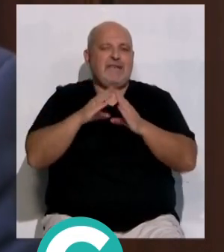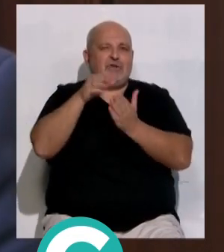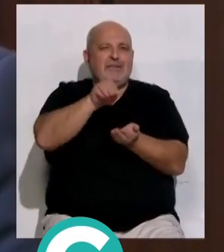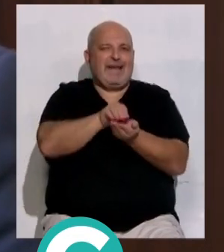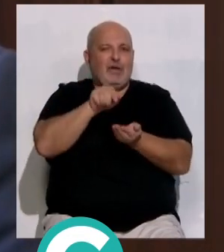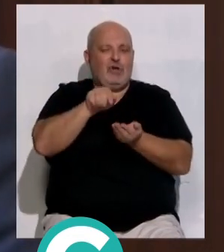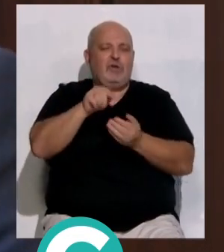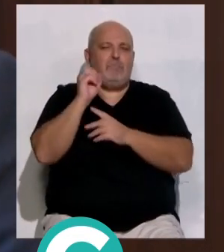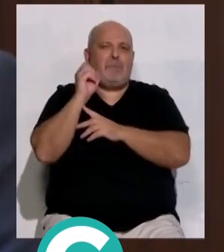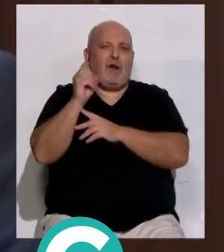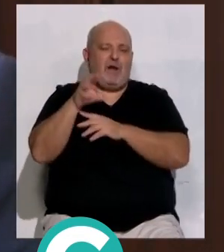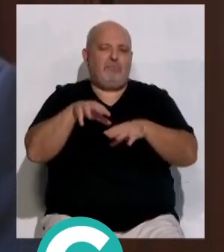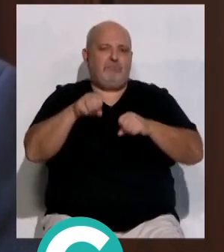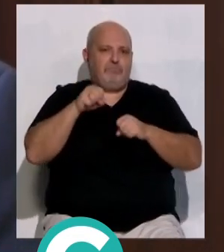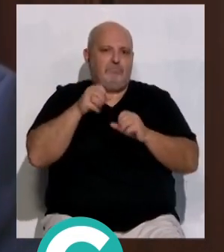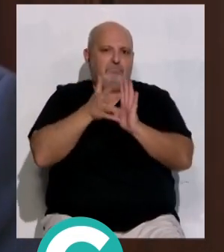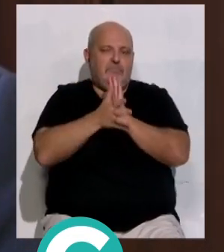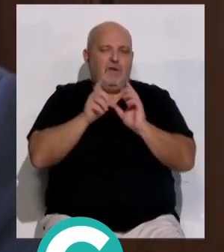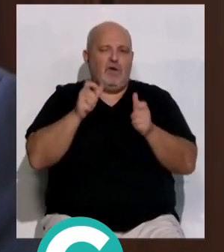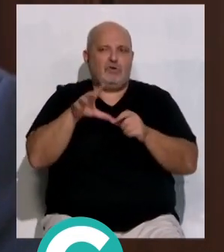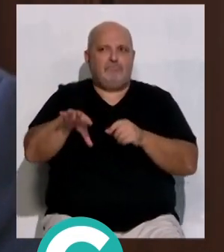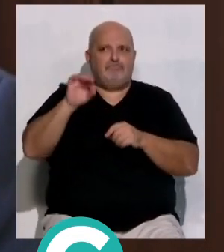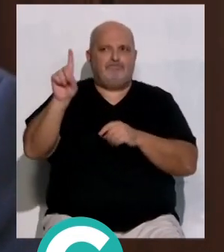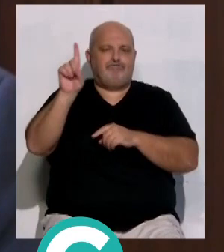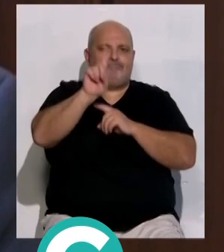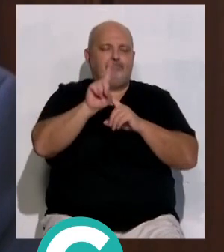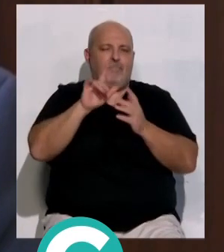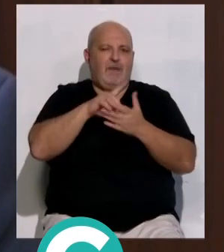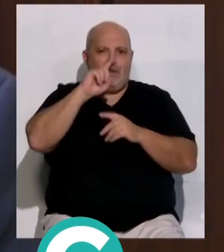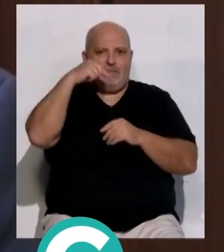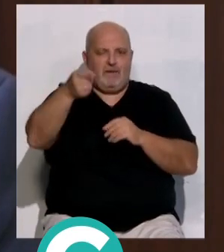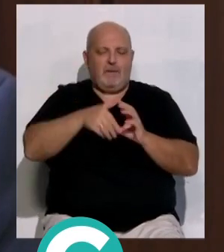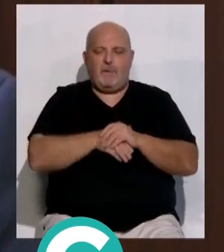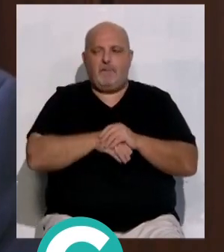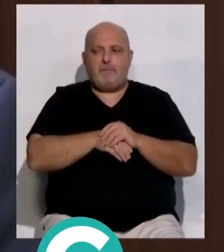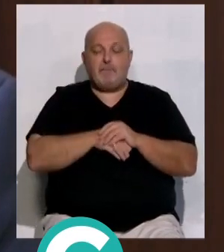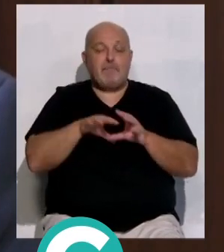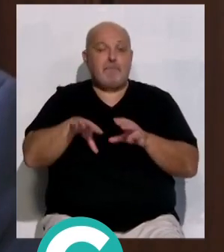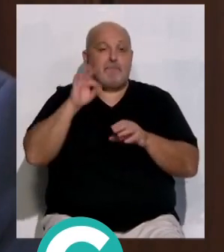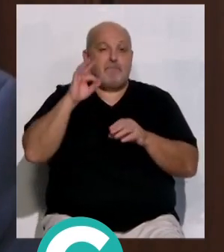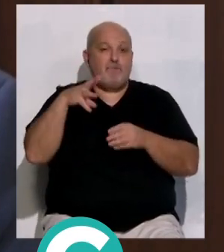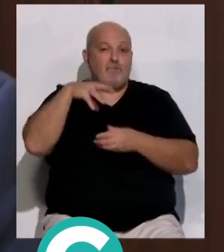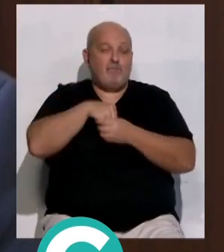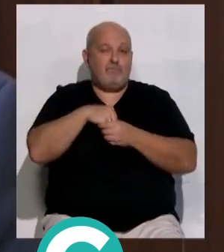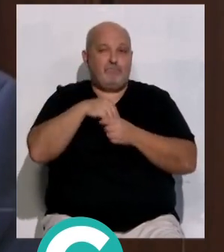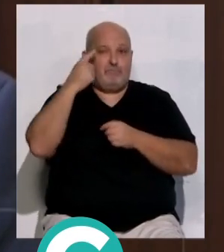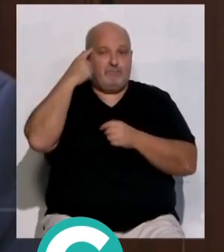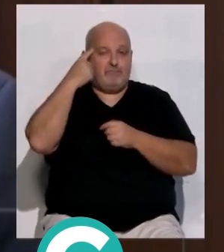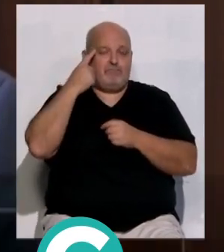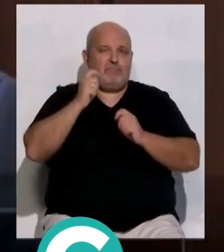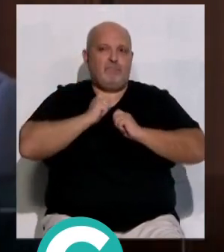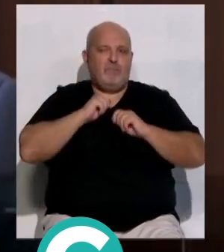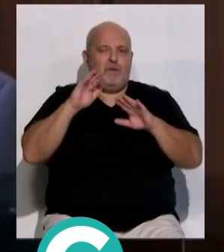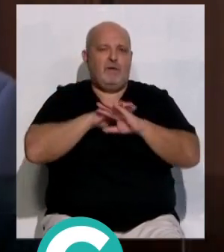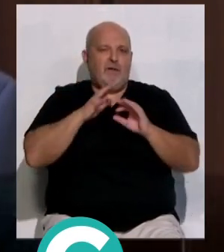Díaz será el pregonero que ha sido elegido por el Consejo de Hermandades para el próximo año Tal y como la decisión toma forma en la cabeza es inevitable que las